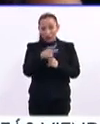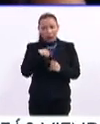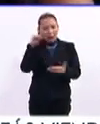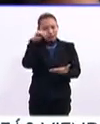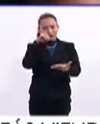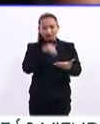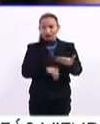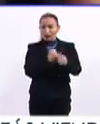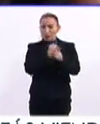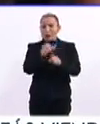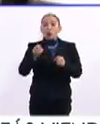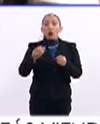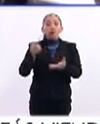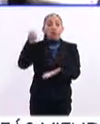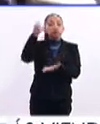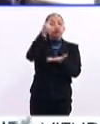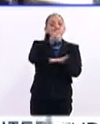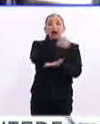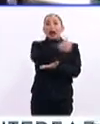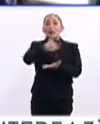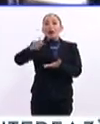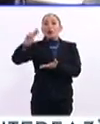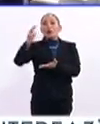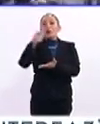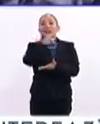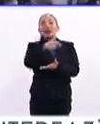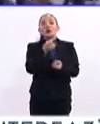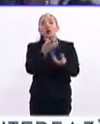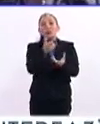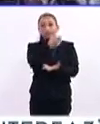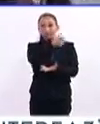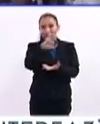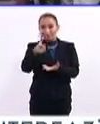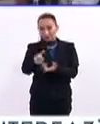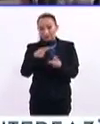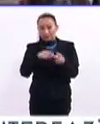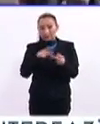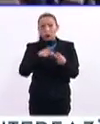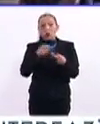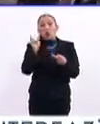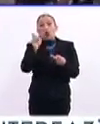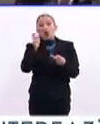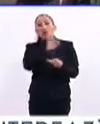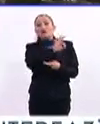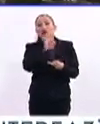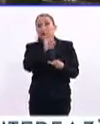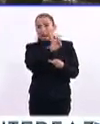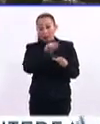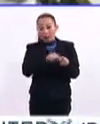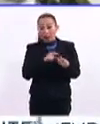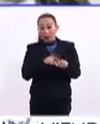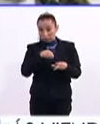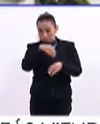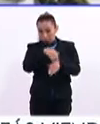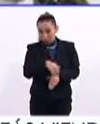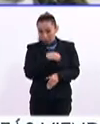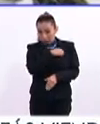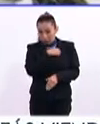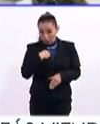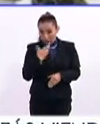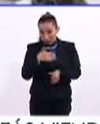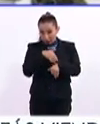disponibles los datos del monto de los recursos entregados a cada una de estas ocho universidades, cuándo fueron entregados, si se cumplieron los